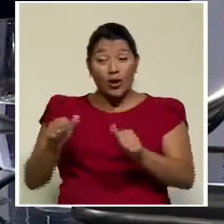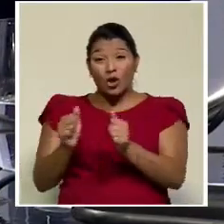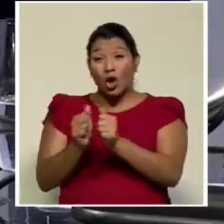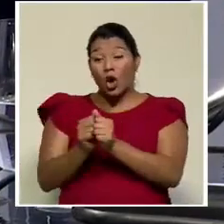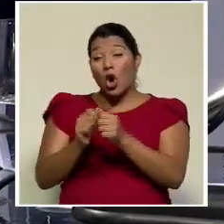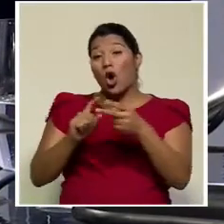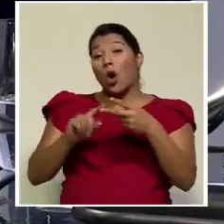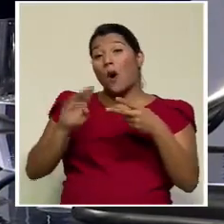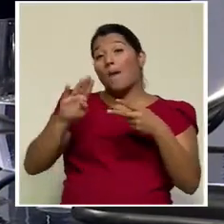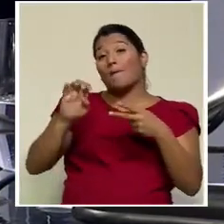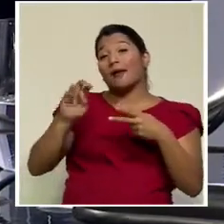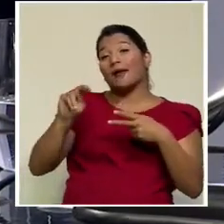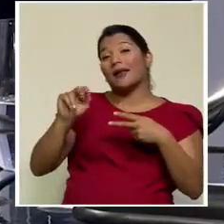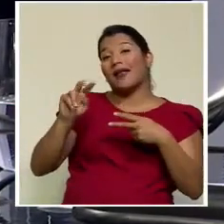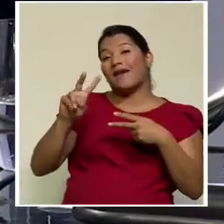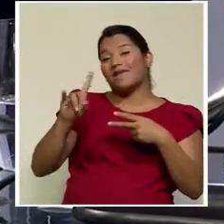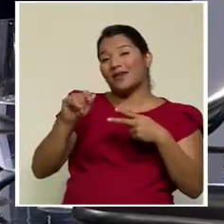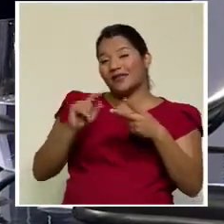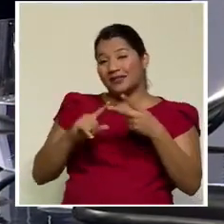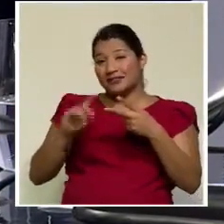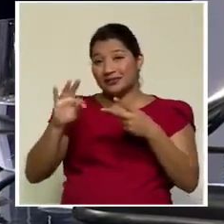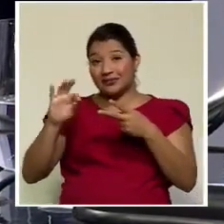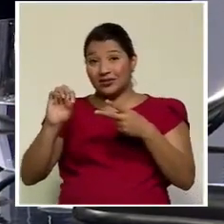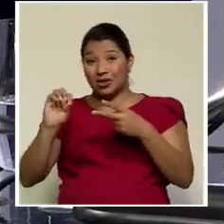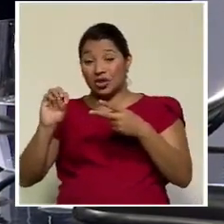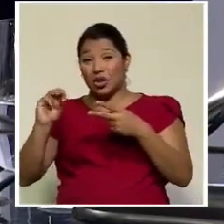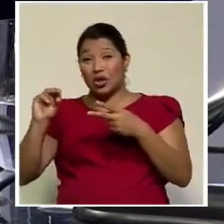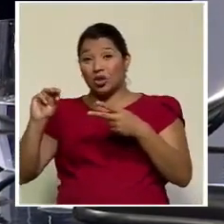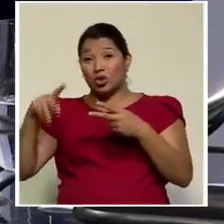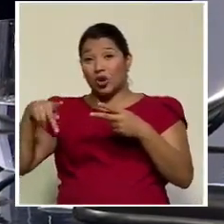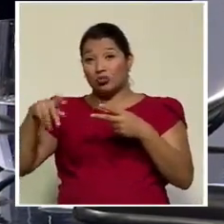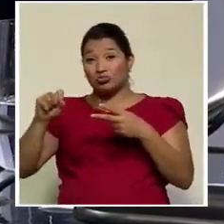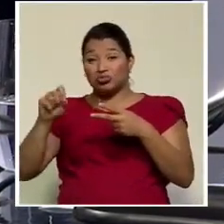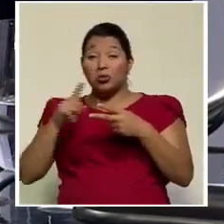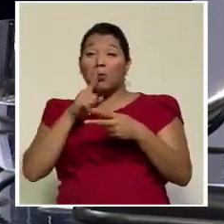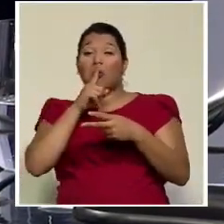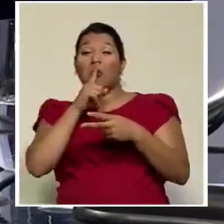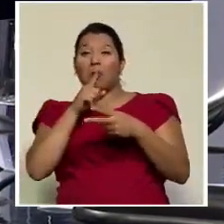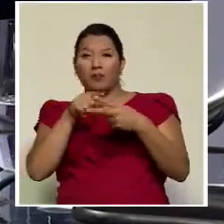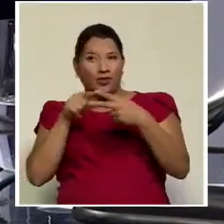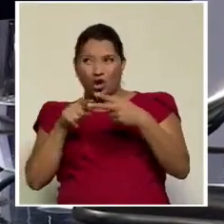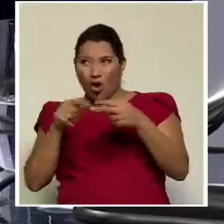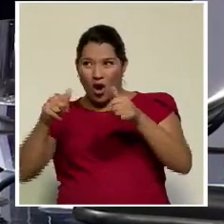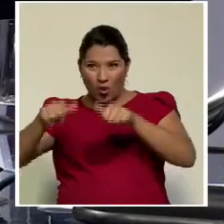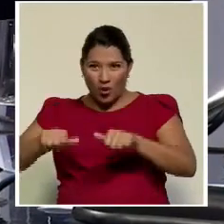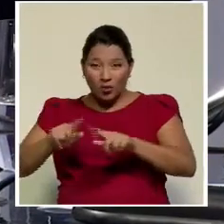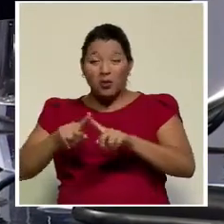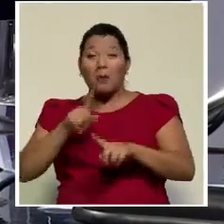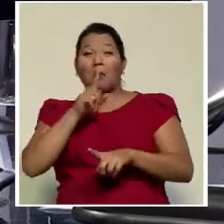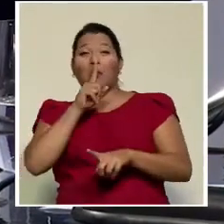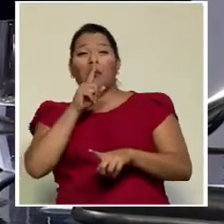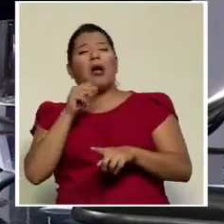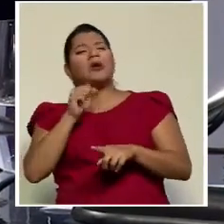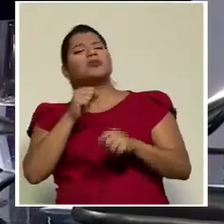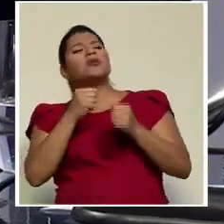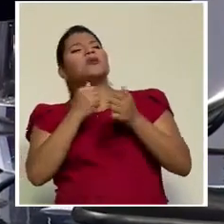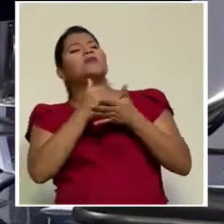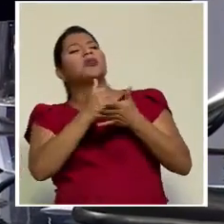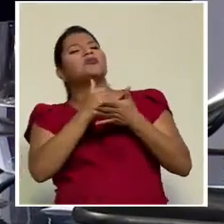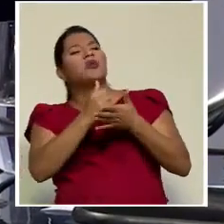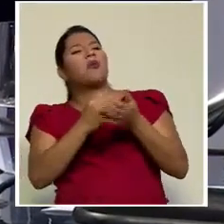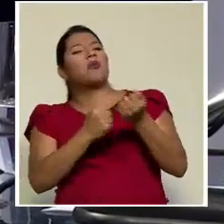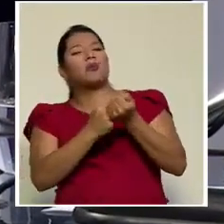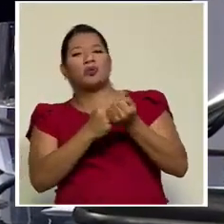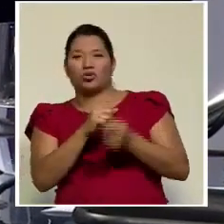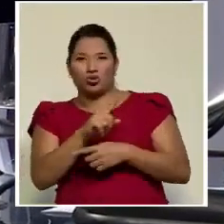Benavides, los otros aspirantes, pero ellos no dicen nada, ¿verdad? Y están, como que le estamos ayudando, como en lo que podamos, pero eso no